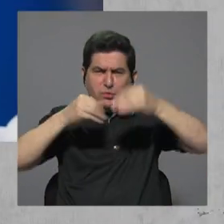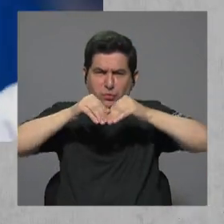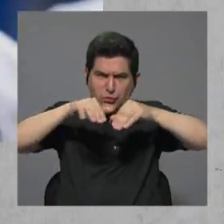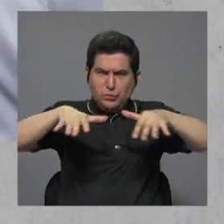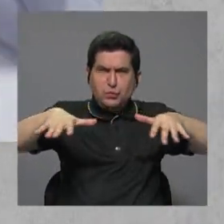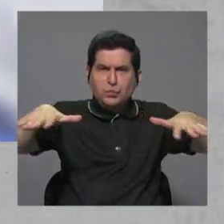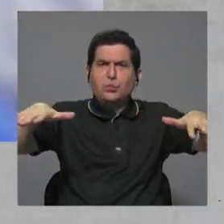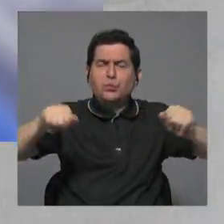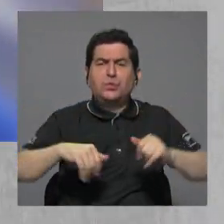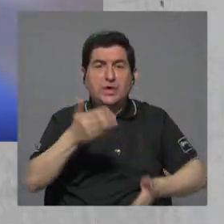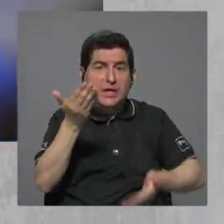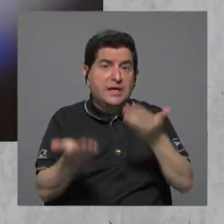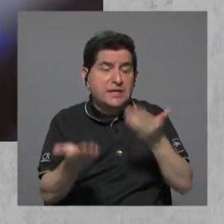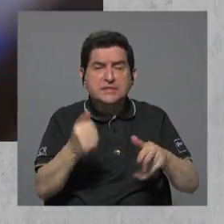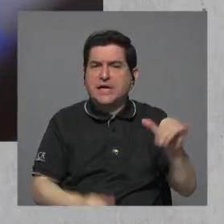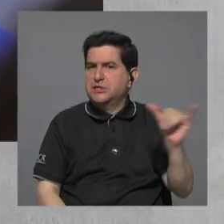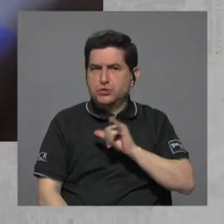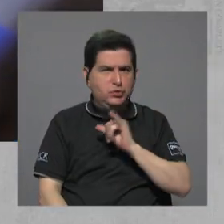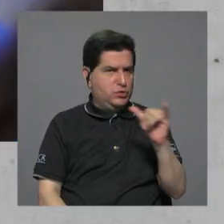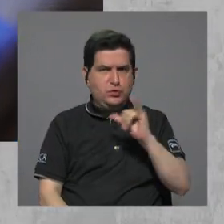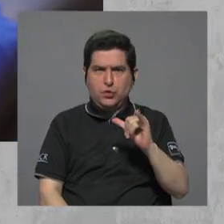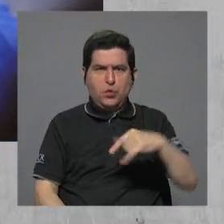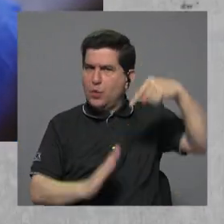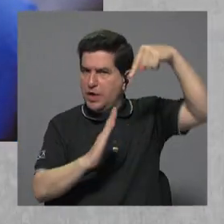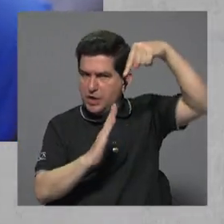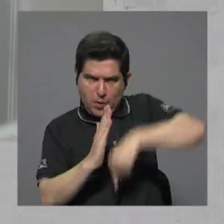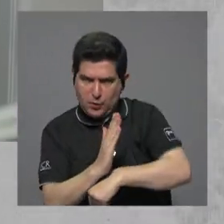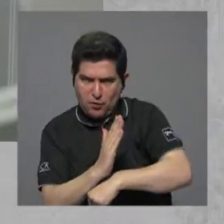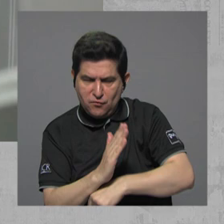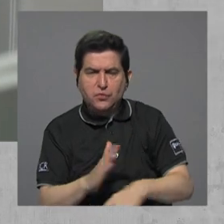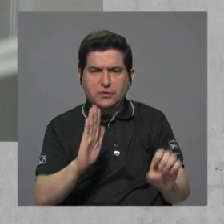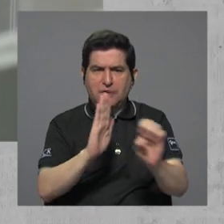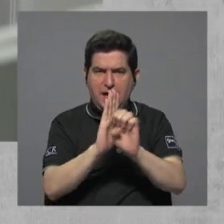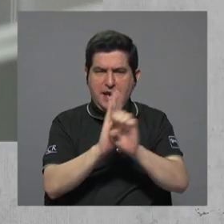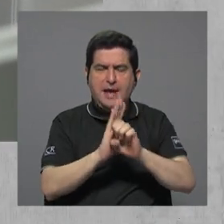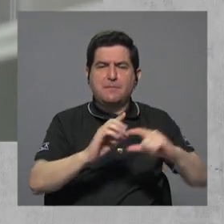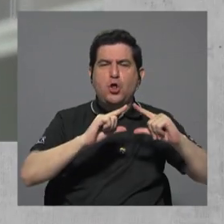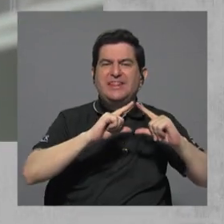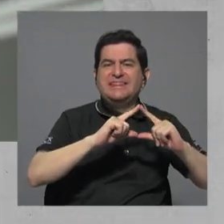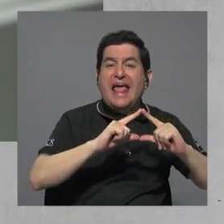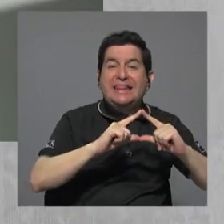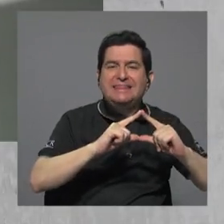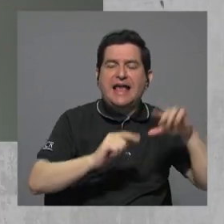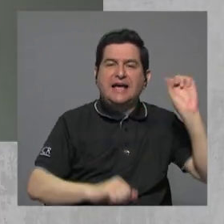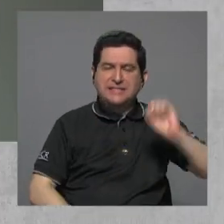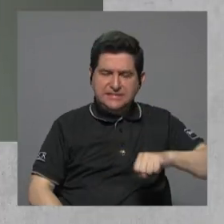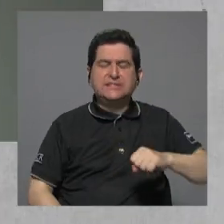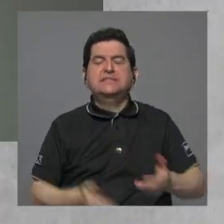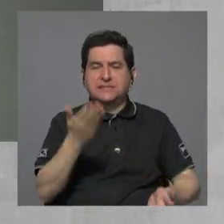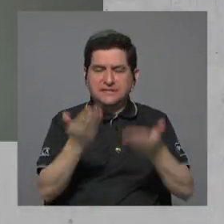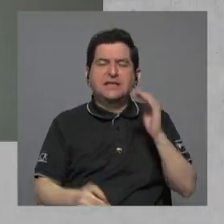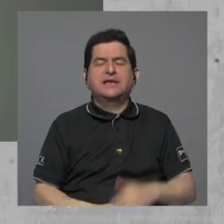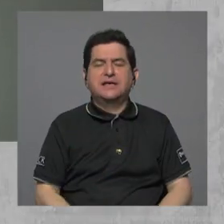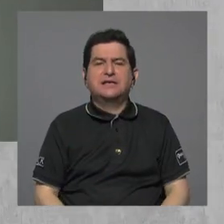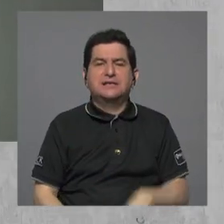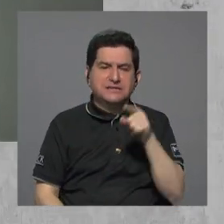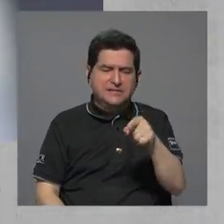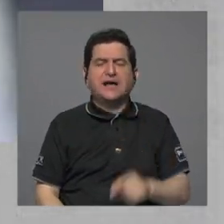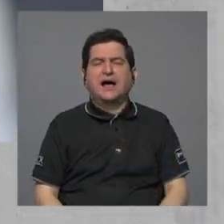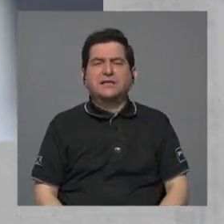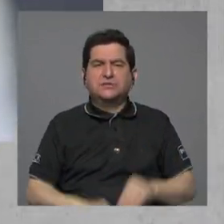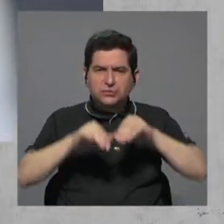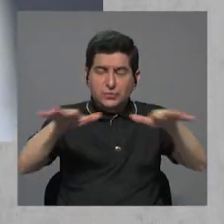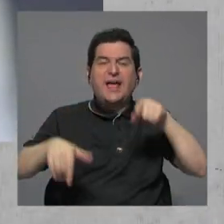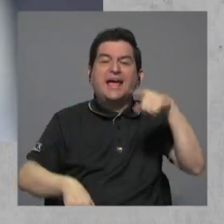tal vez no es tan severa como Delta, pero que sí es bastante contagiosa, no sé si eso es